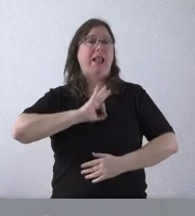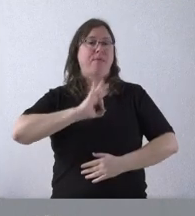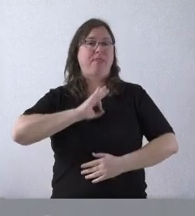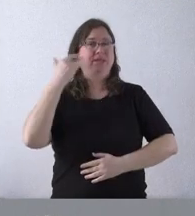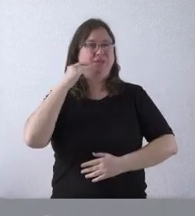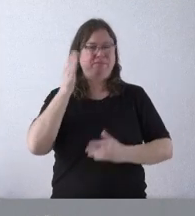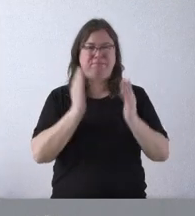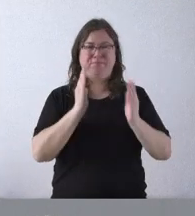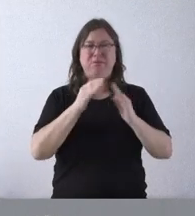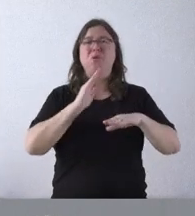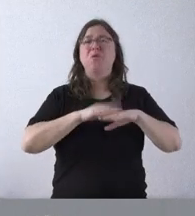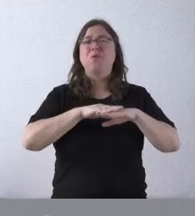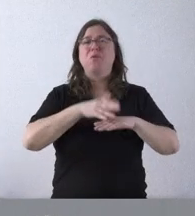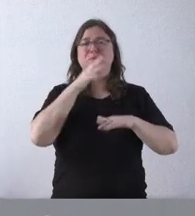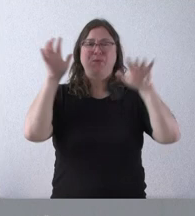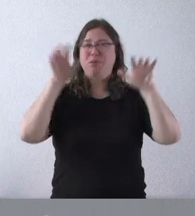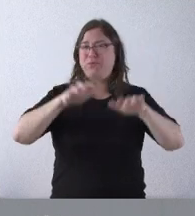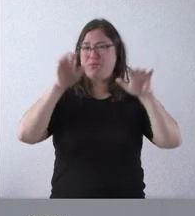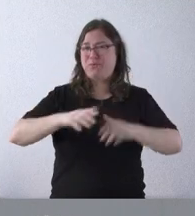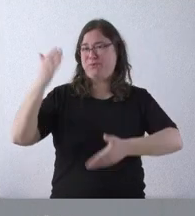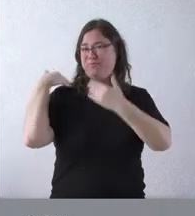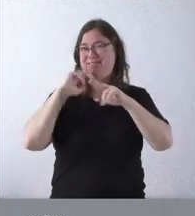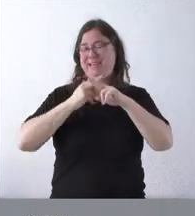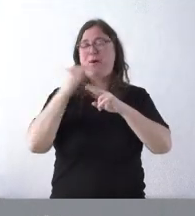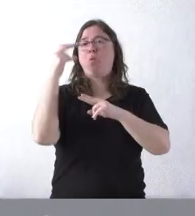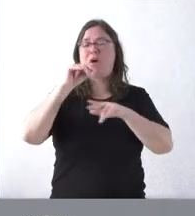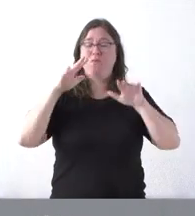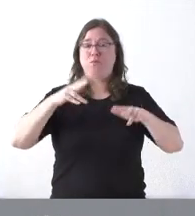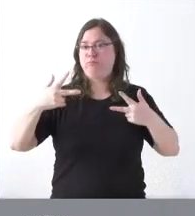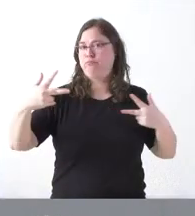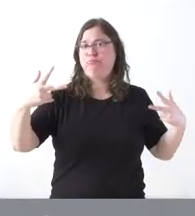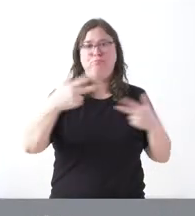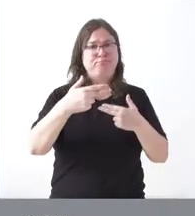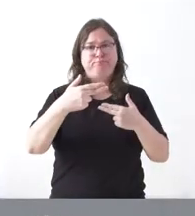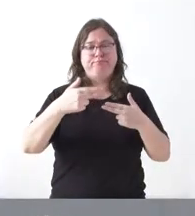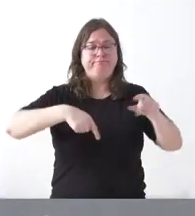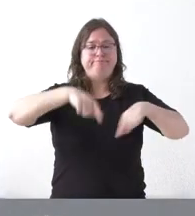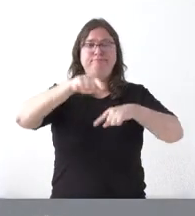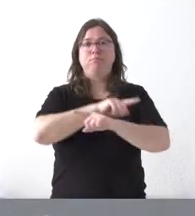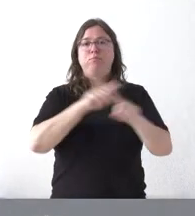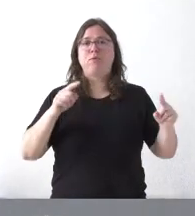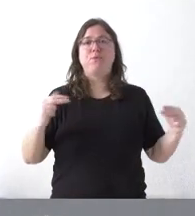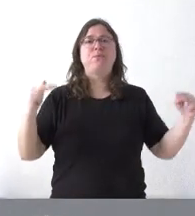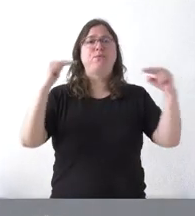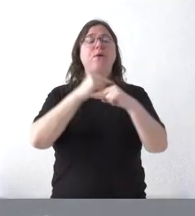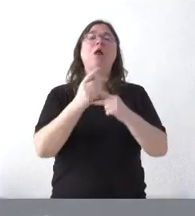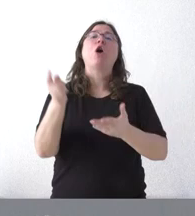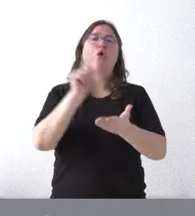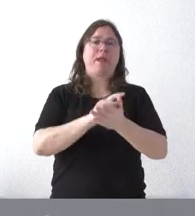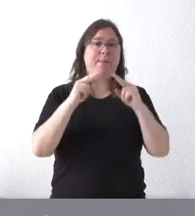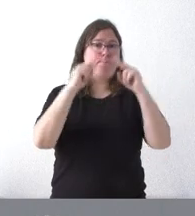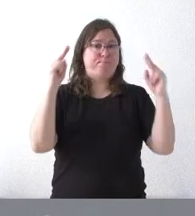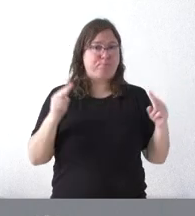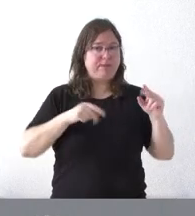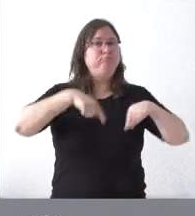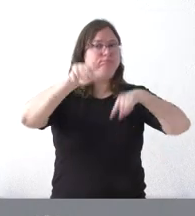importantes daños como consecuencia de la borrasca Juan, obligando a cortar el tráfico por esta vía que ahora se recupera. Por tanto, en un